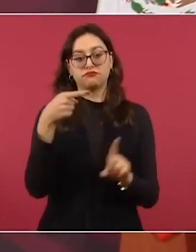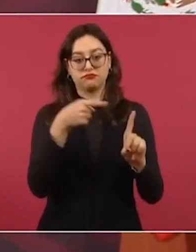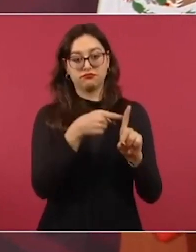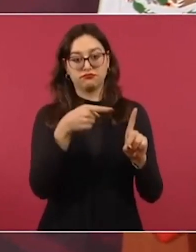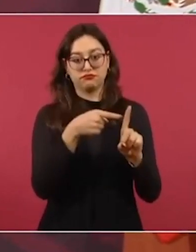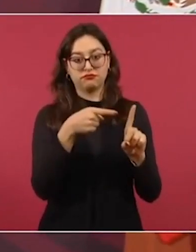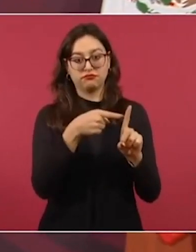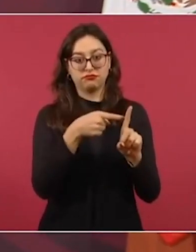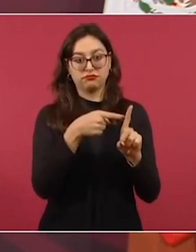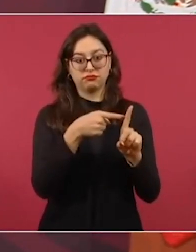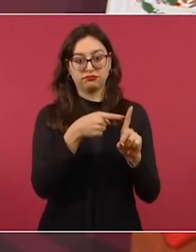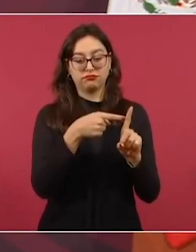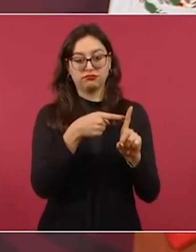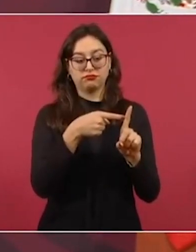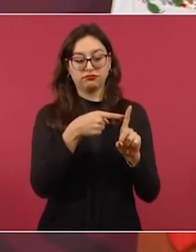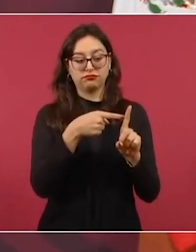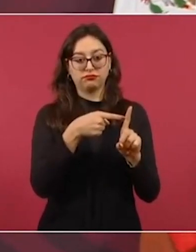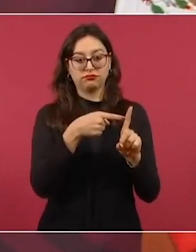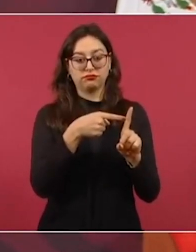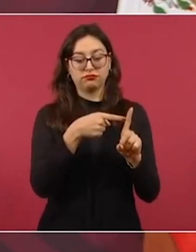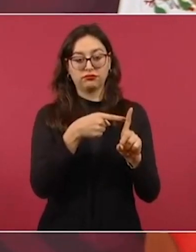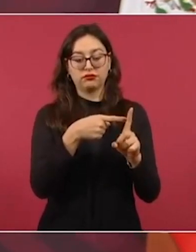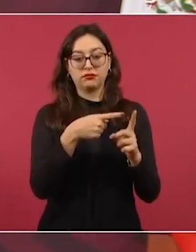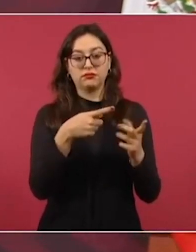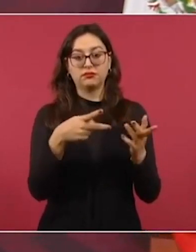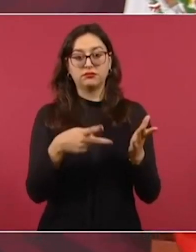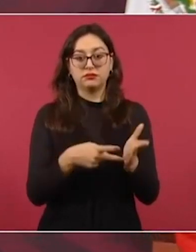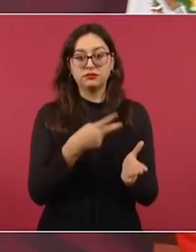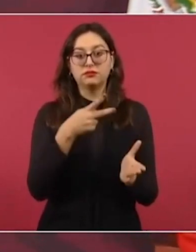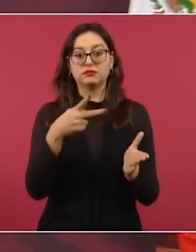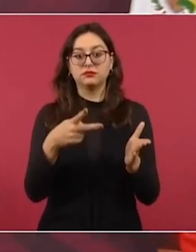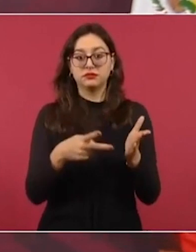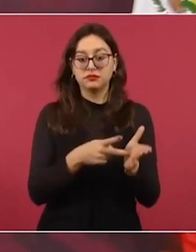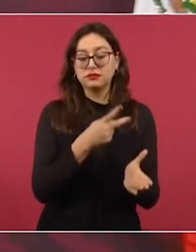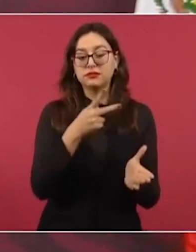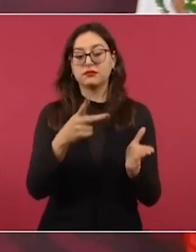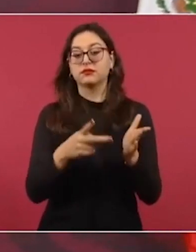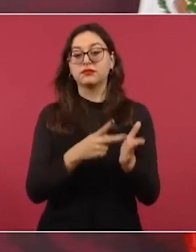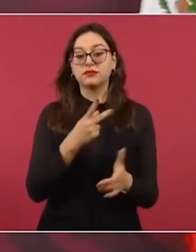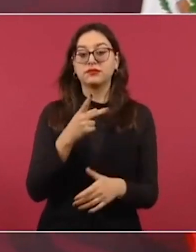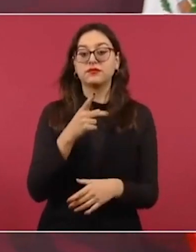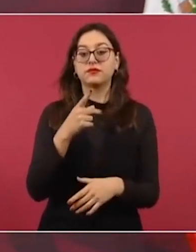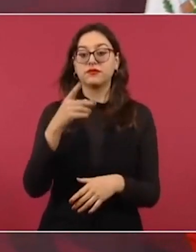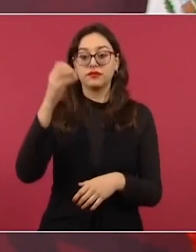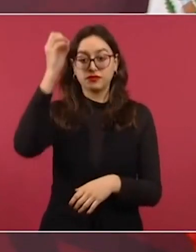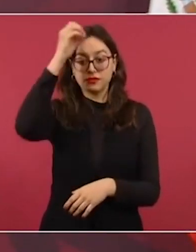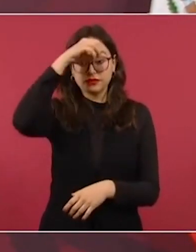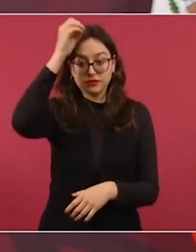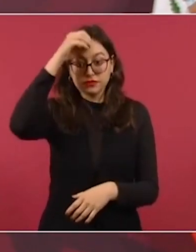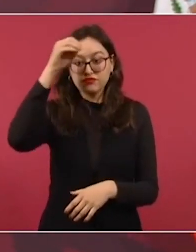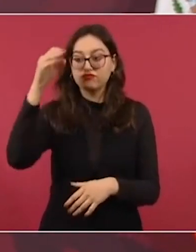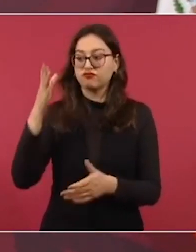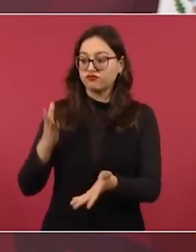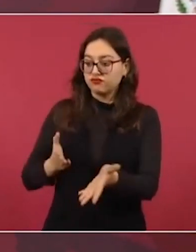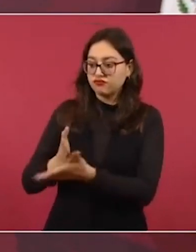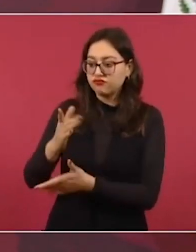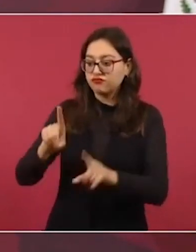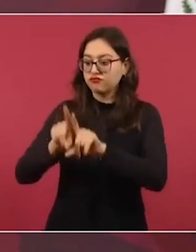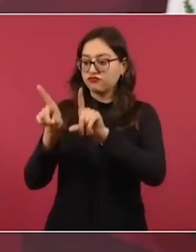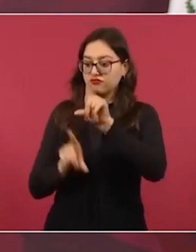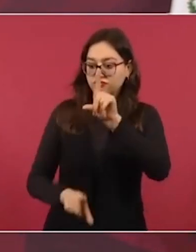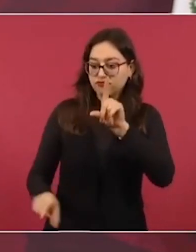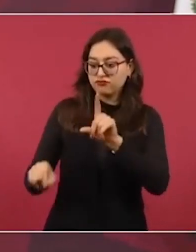opinaba de que la Marina era más confiable que el Ejército mexicano